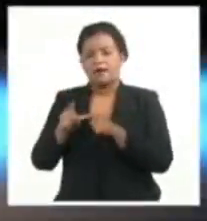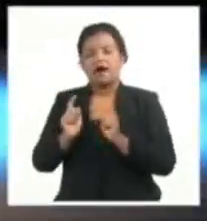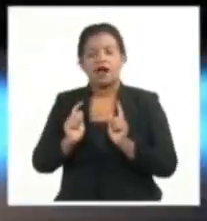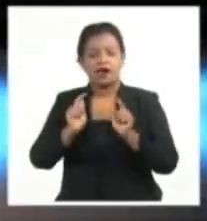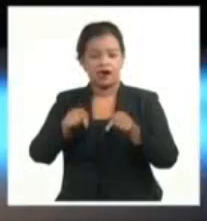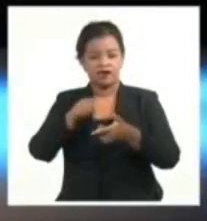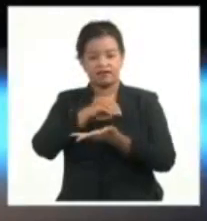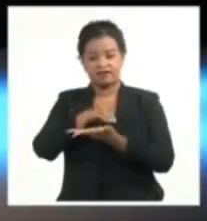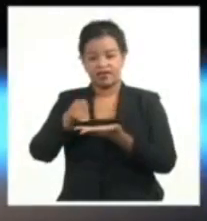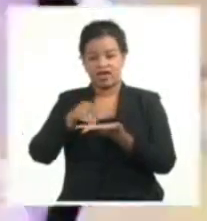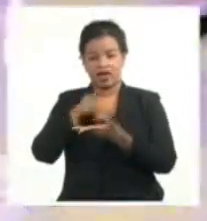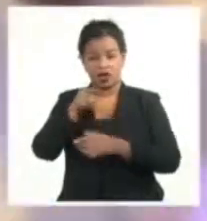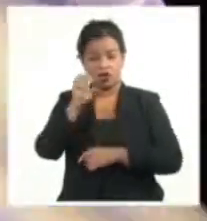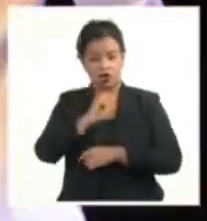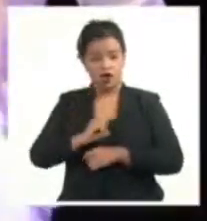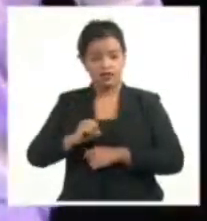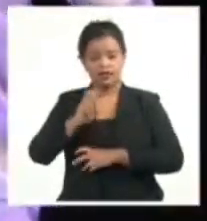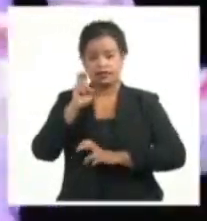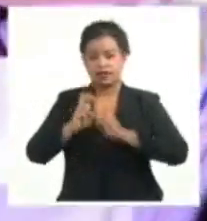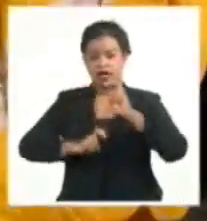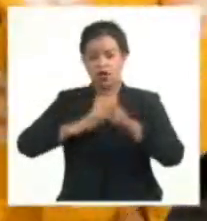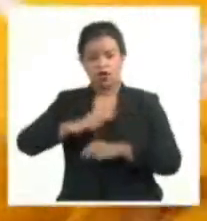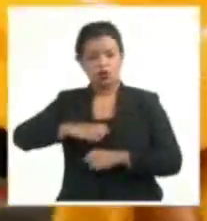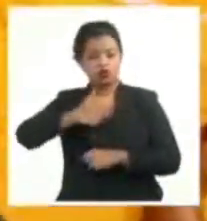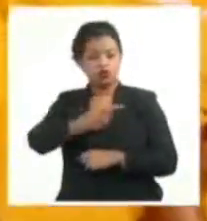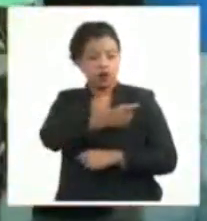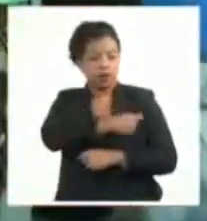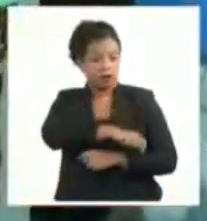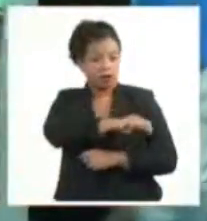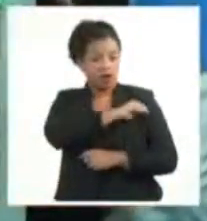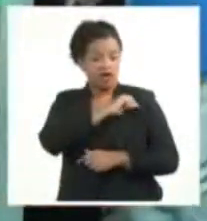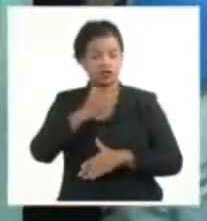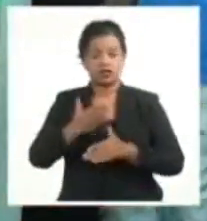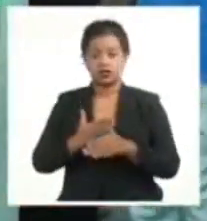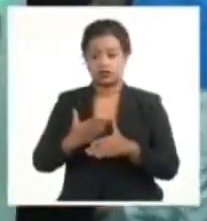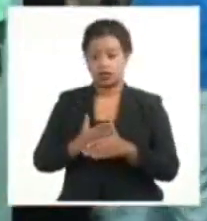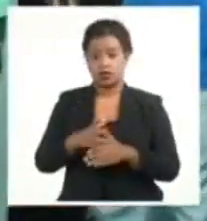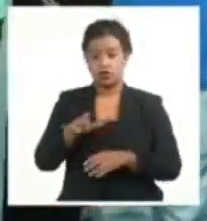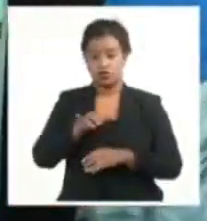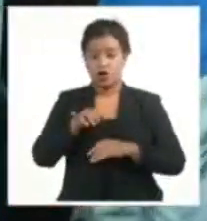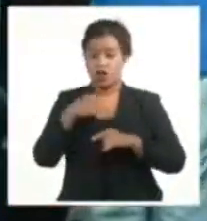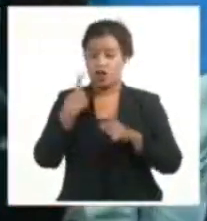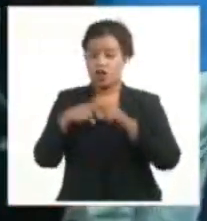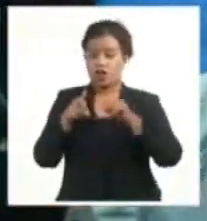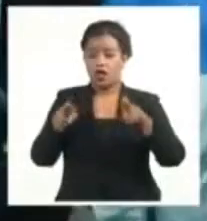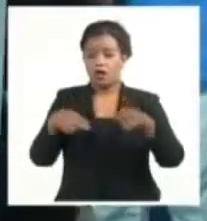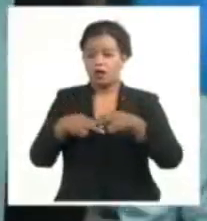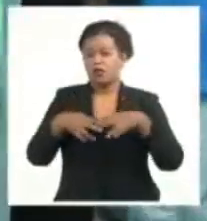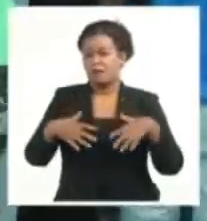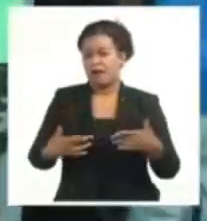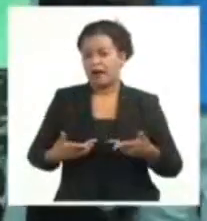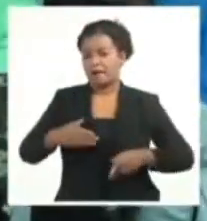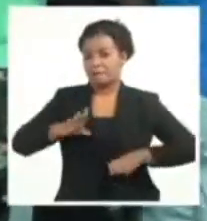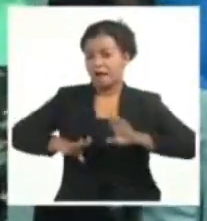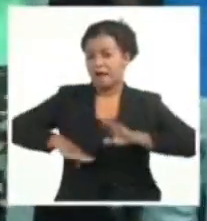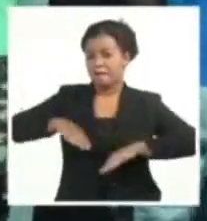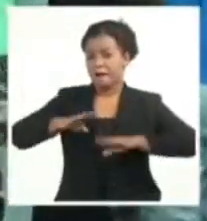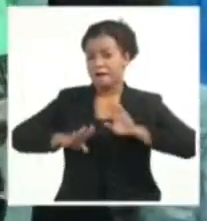Se organiza un taller sobre la cultura popular tradicional y habrá un encuentro para el toque de corneta china.